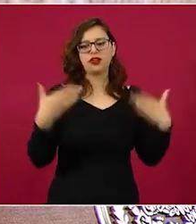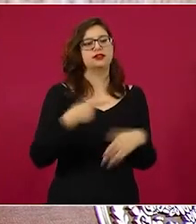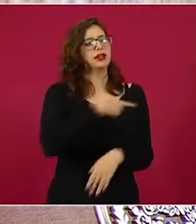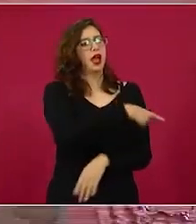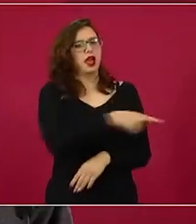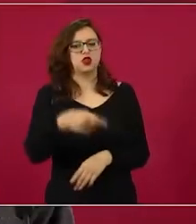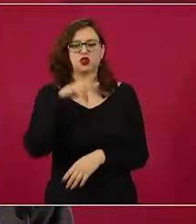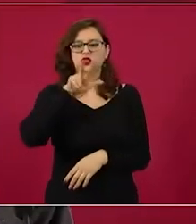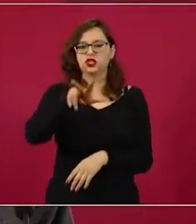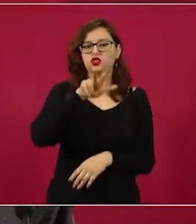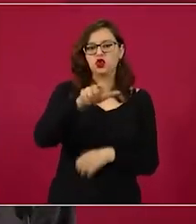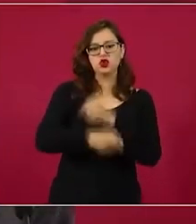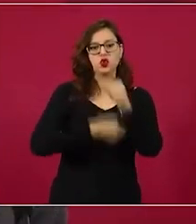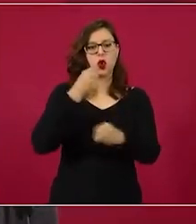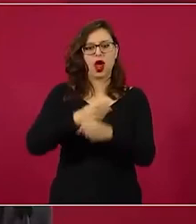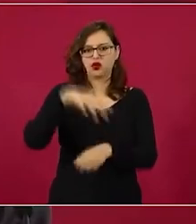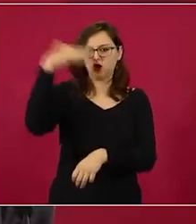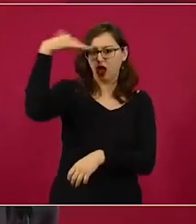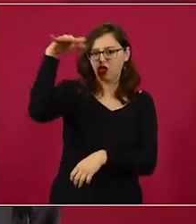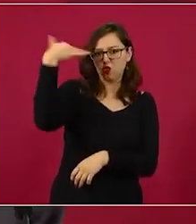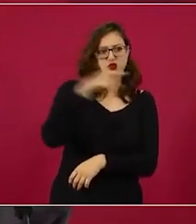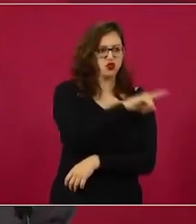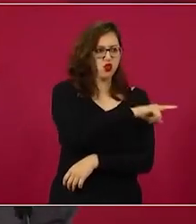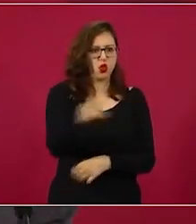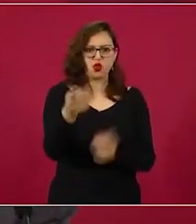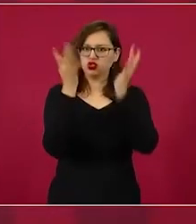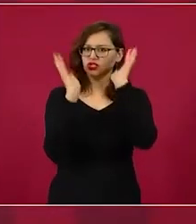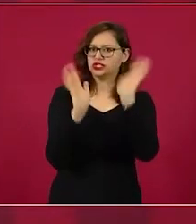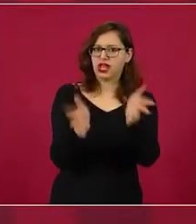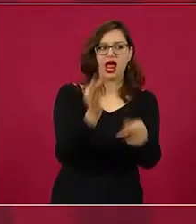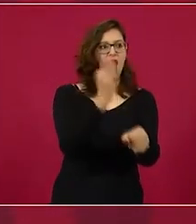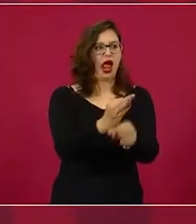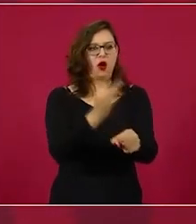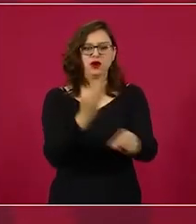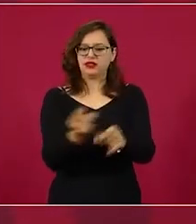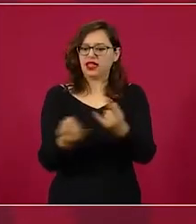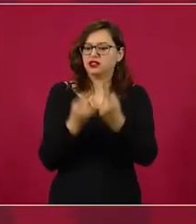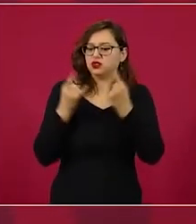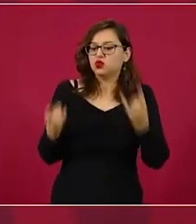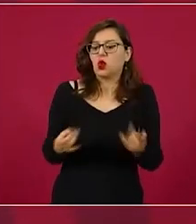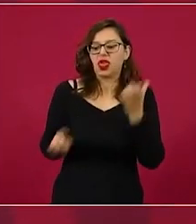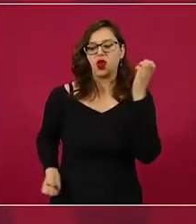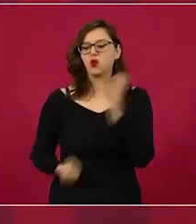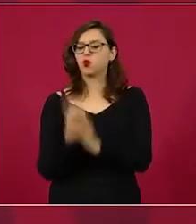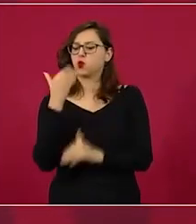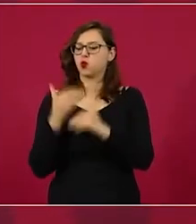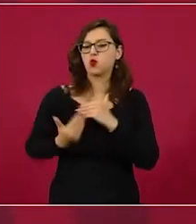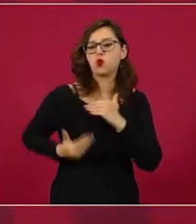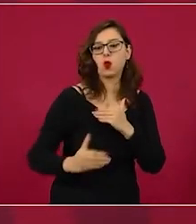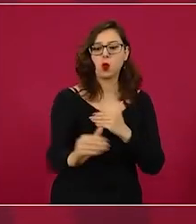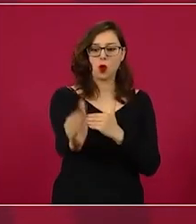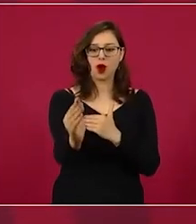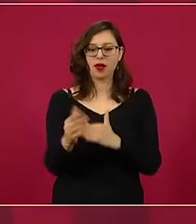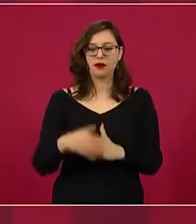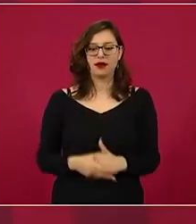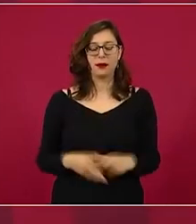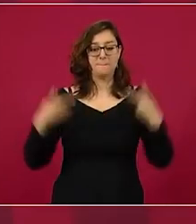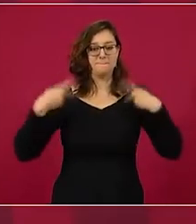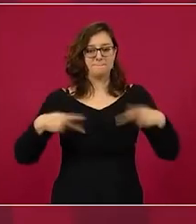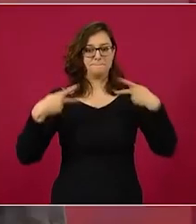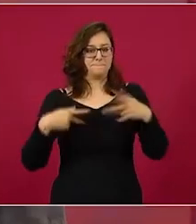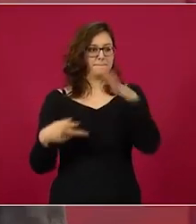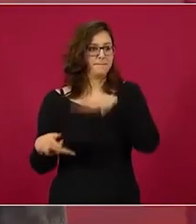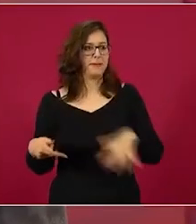entender que estamos viviendo un momento estelar, hay un despertar